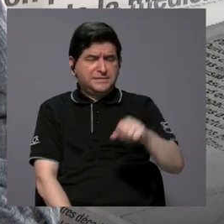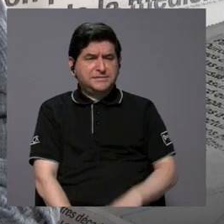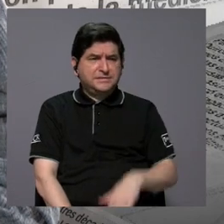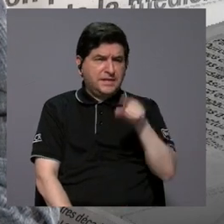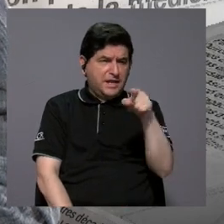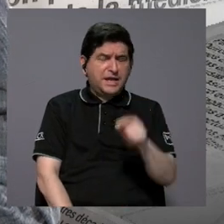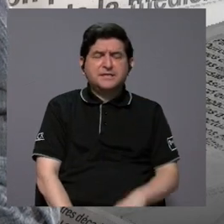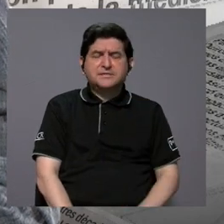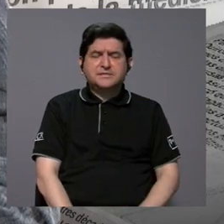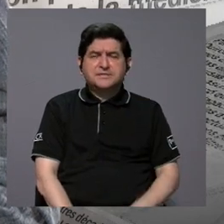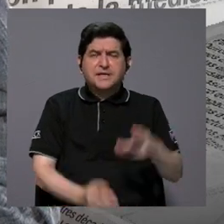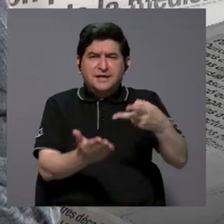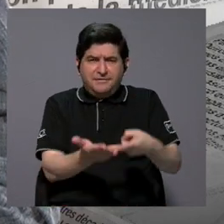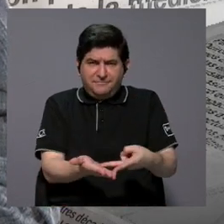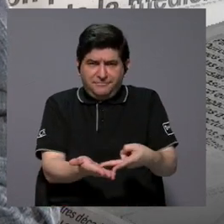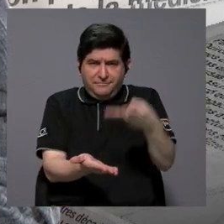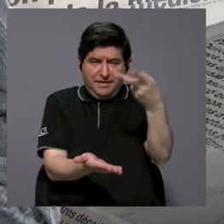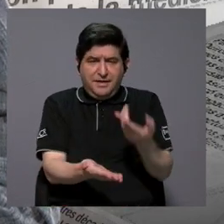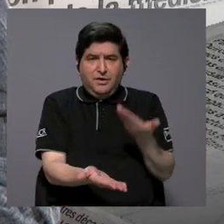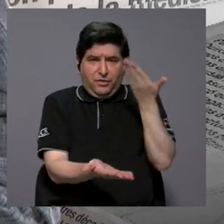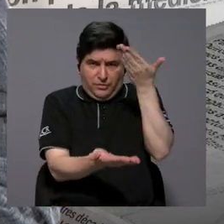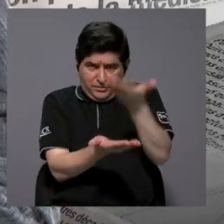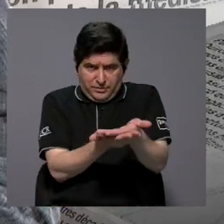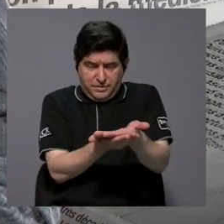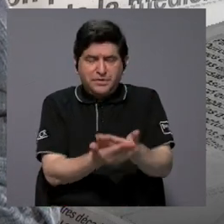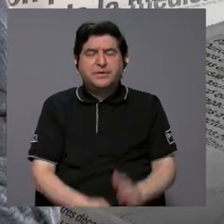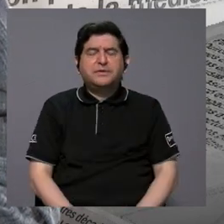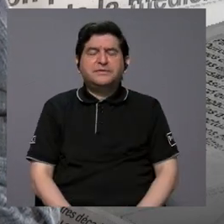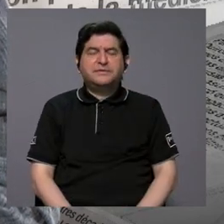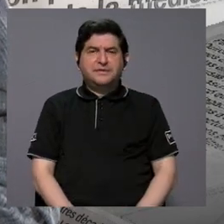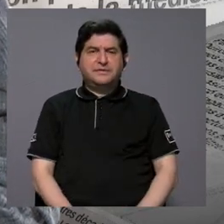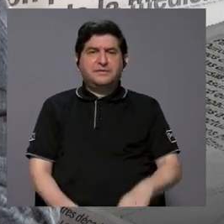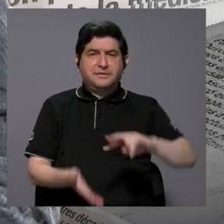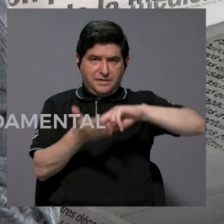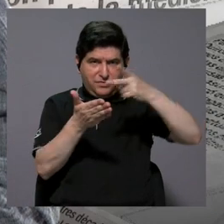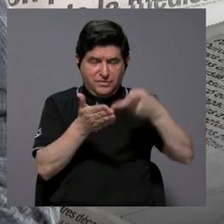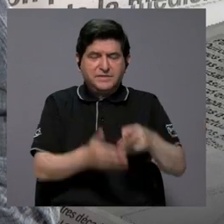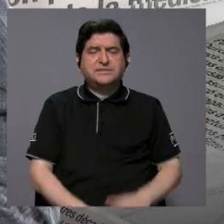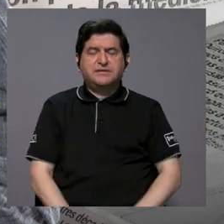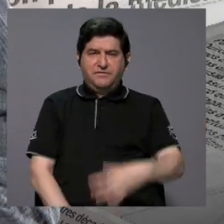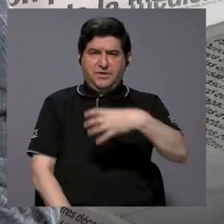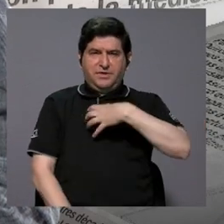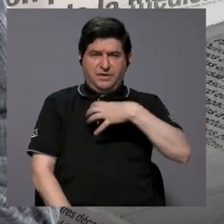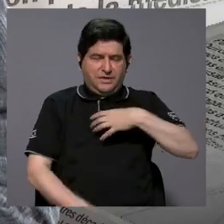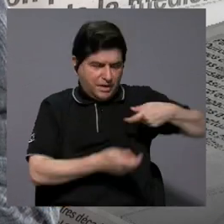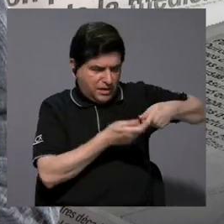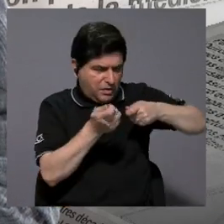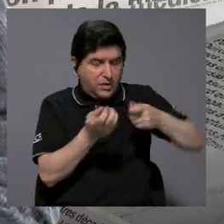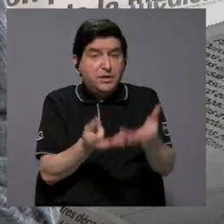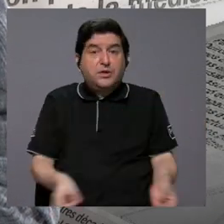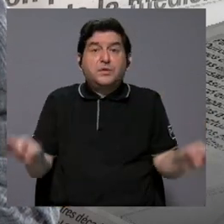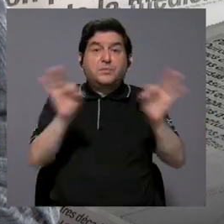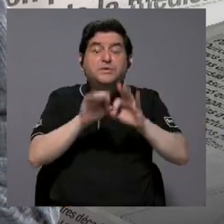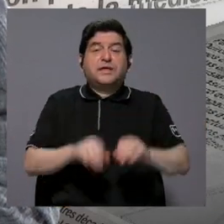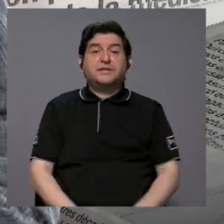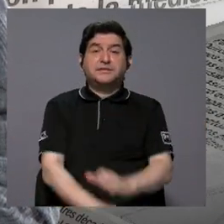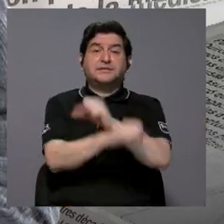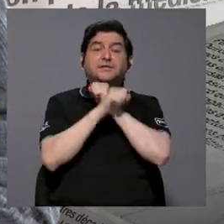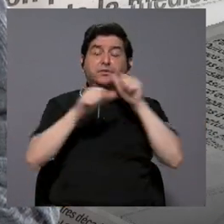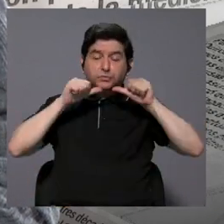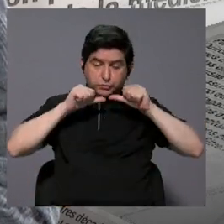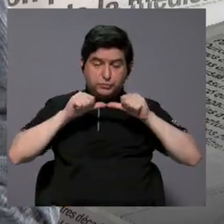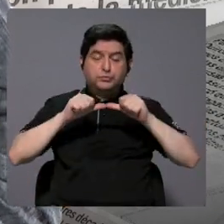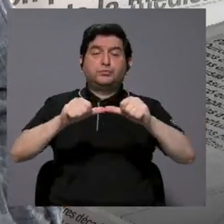puesta en valor del patrimonio arqueológico es fundamental para garantizar la conservación.